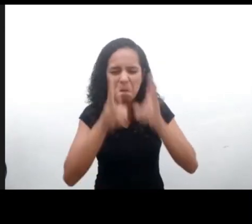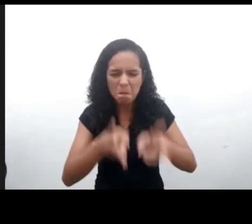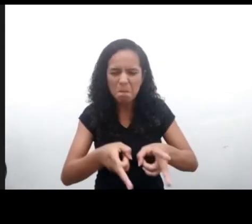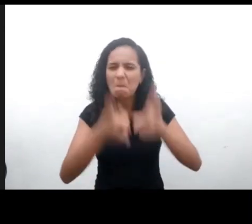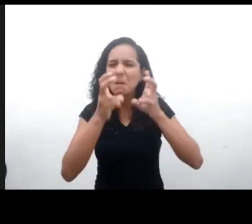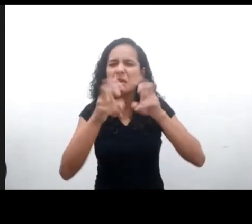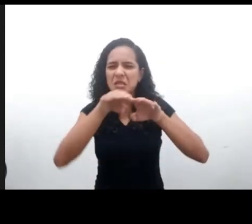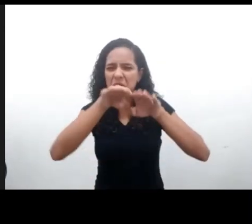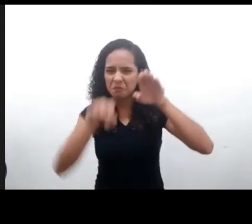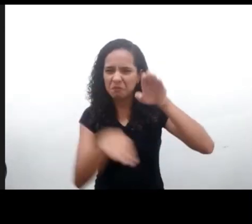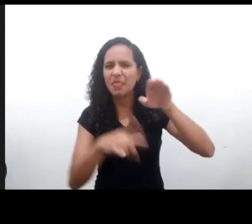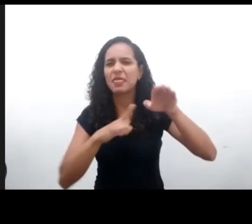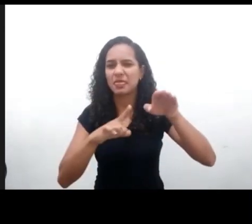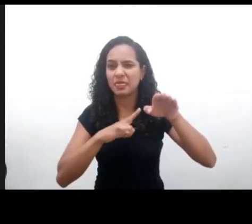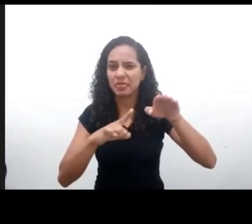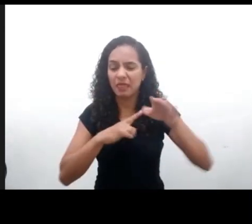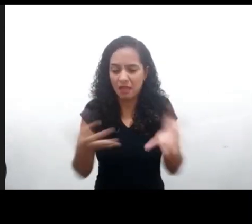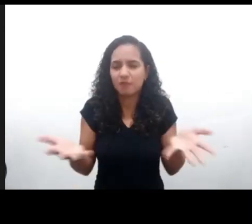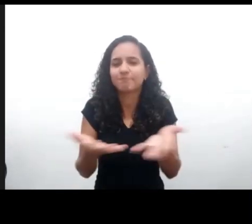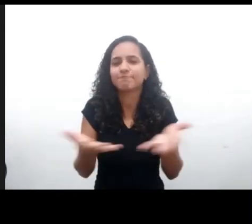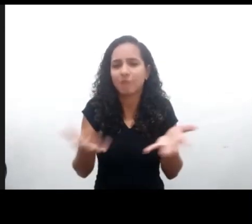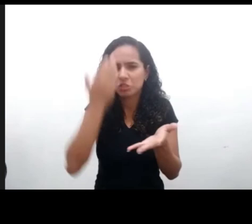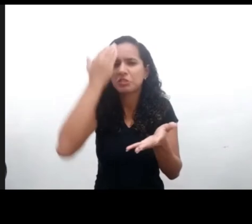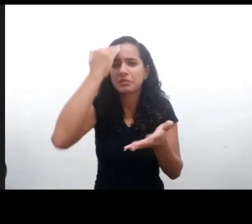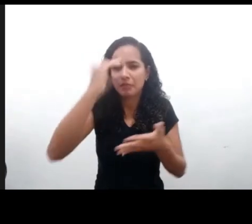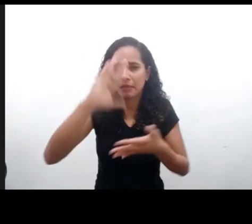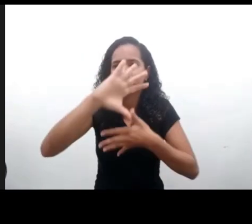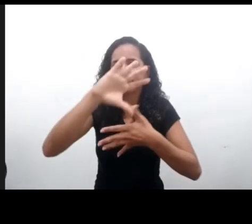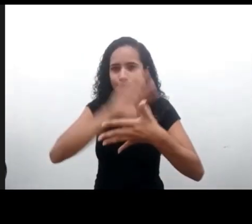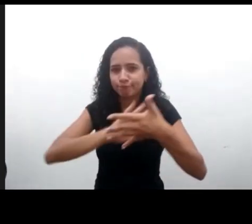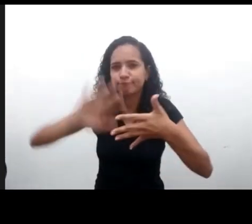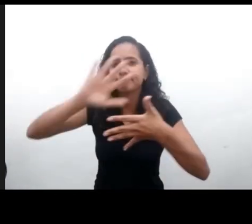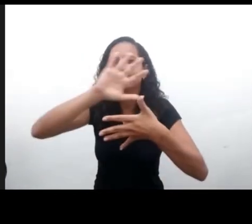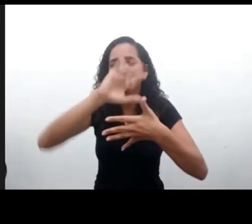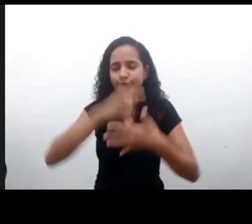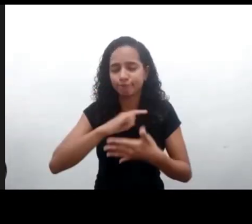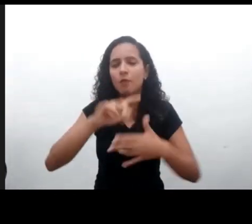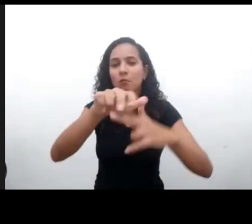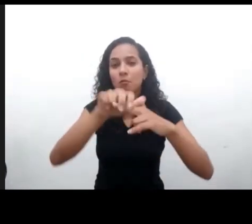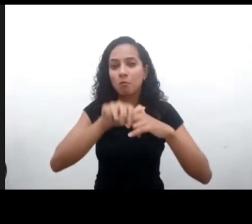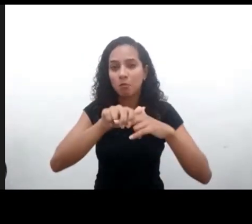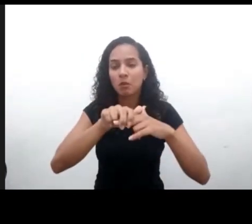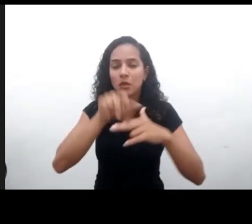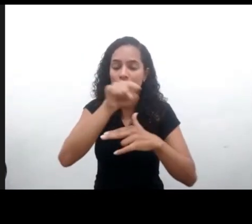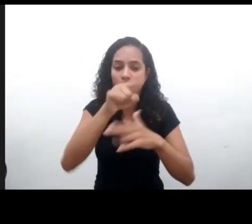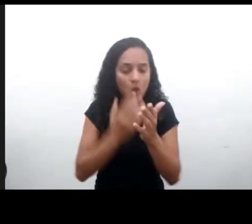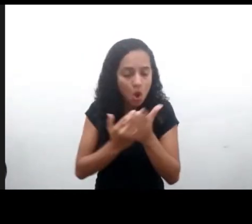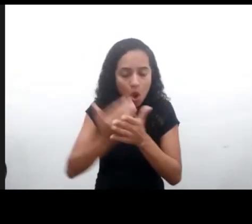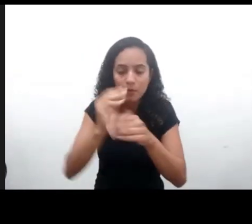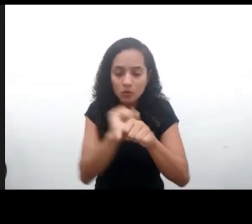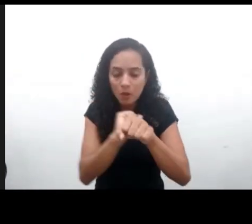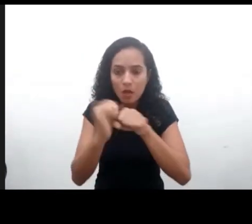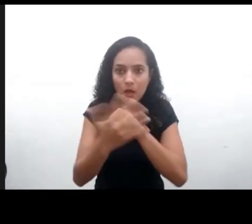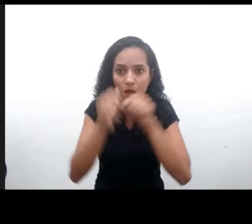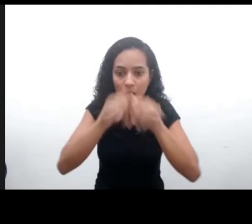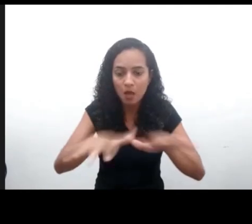pandemia es que lo digital, lejos de facilitar y promover derechos, ha fortalecido